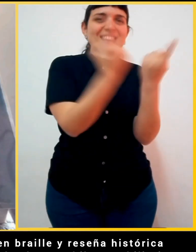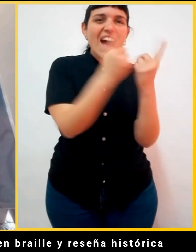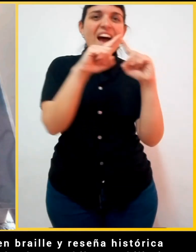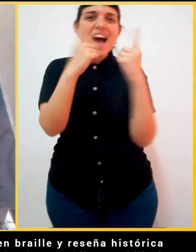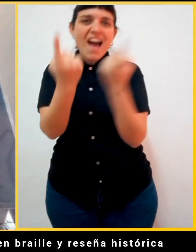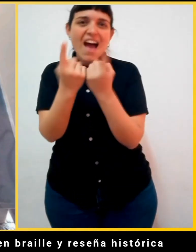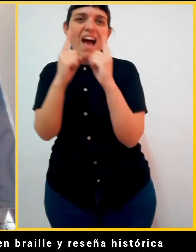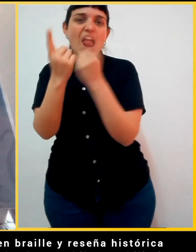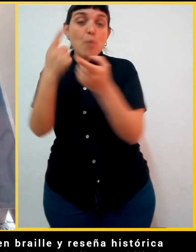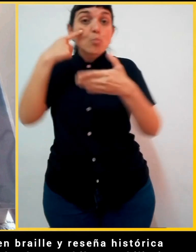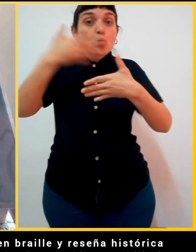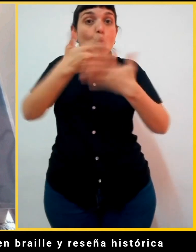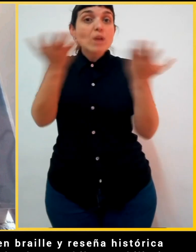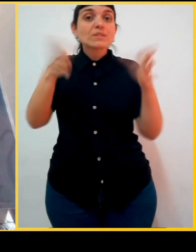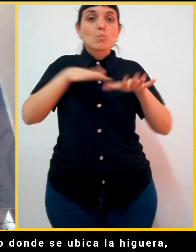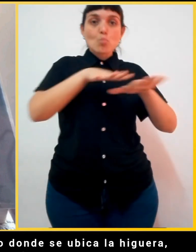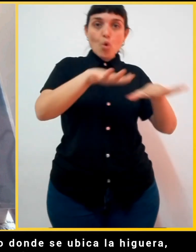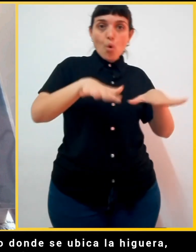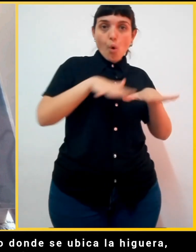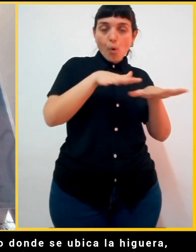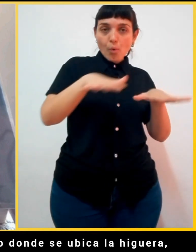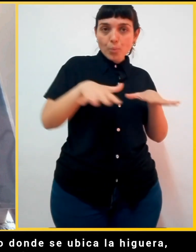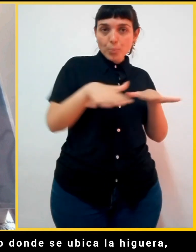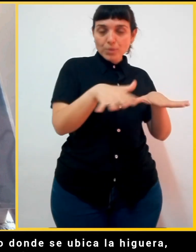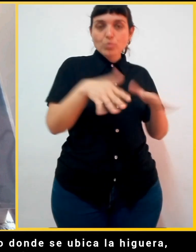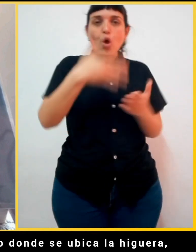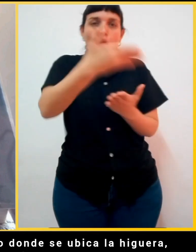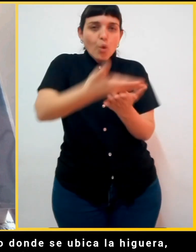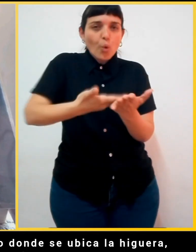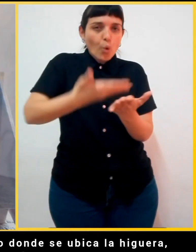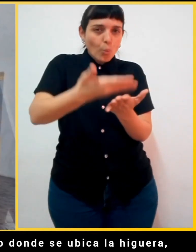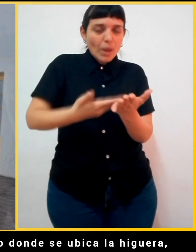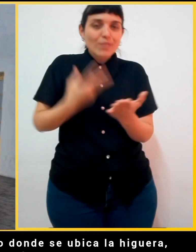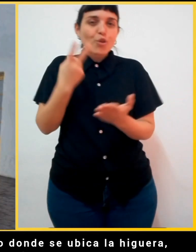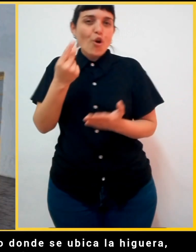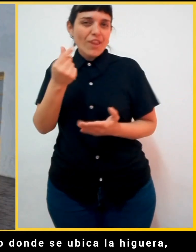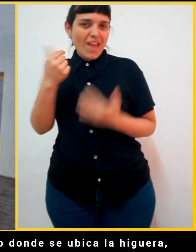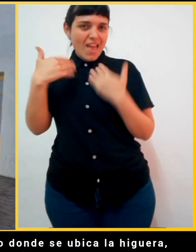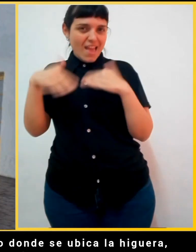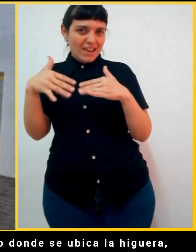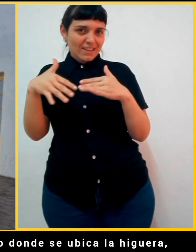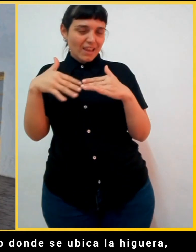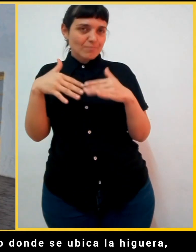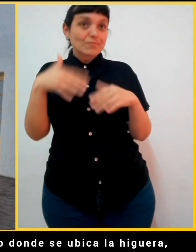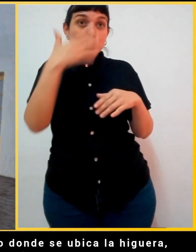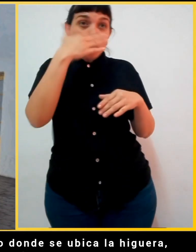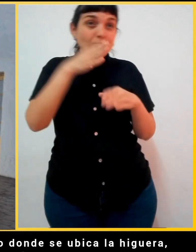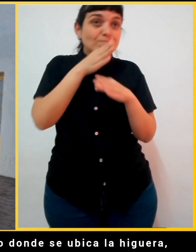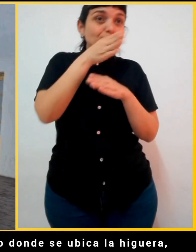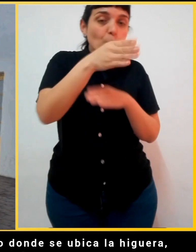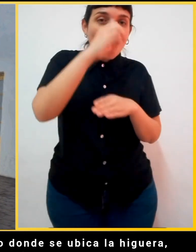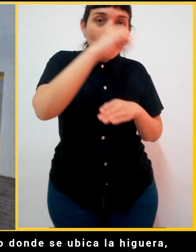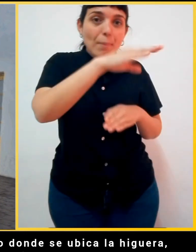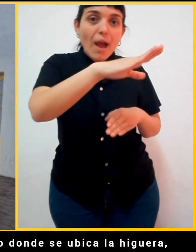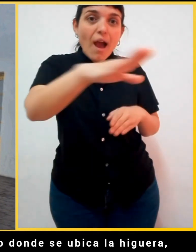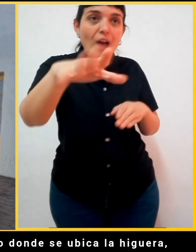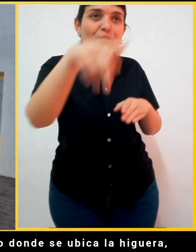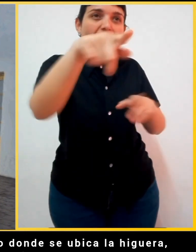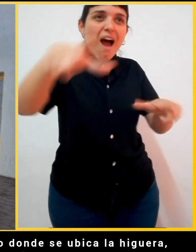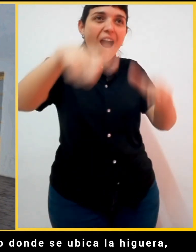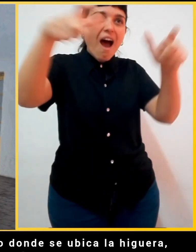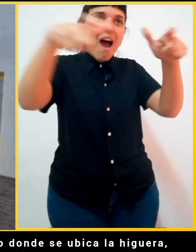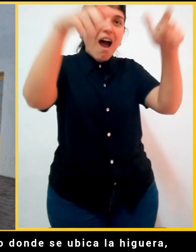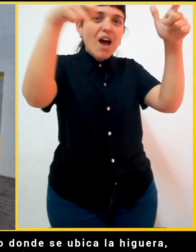donde se exhiben mobiliario, documentos y reliquias, hasta llegar al patio, donde se ubica la